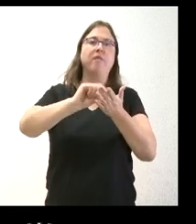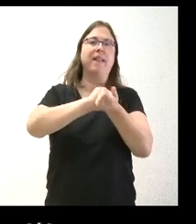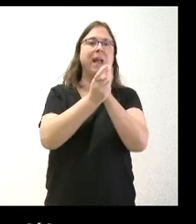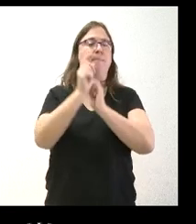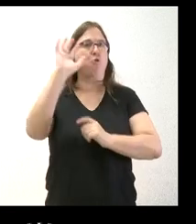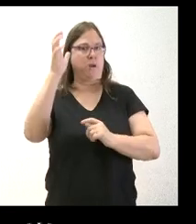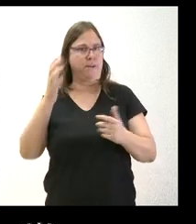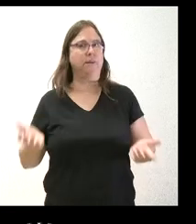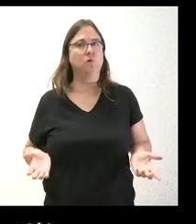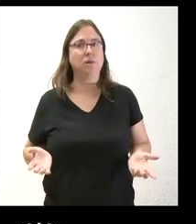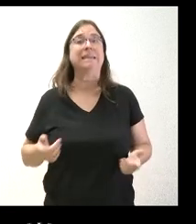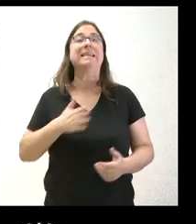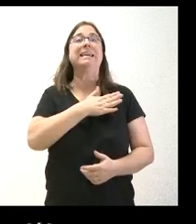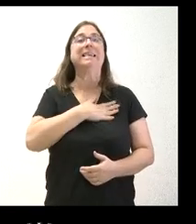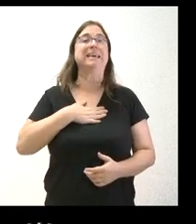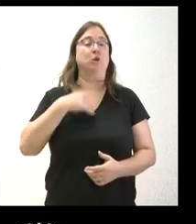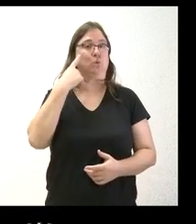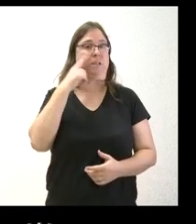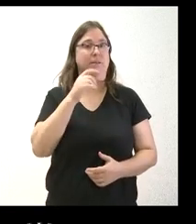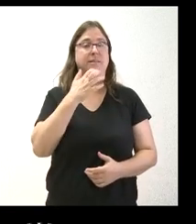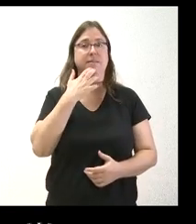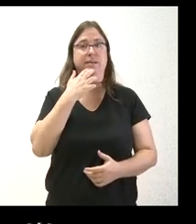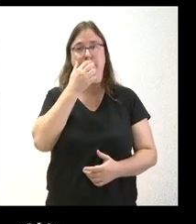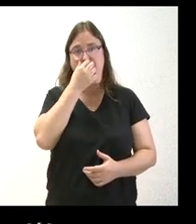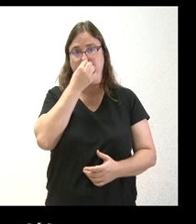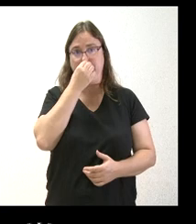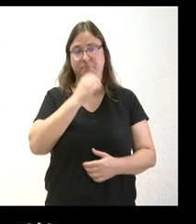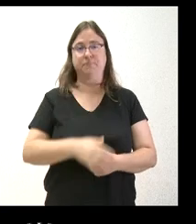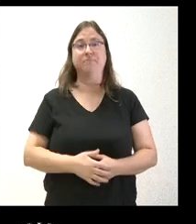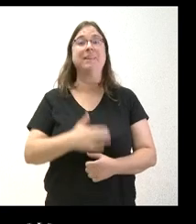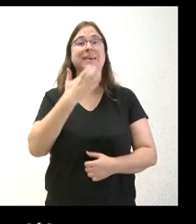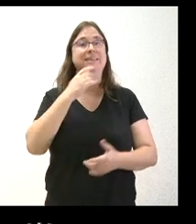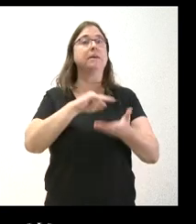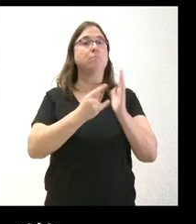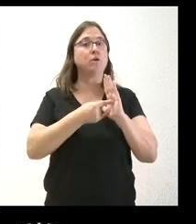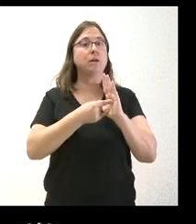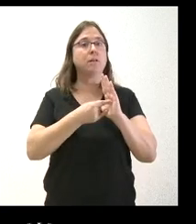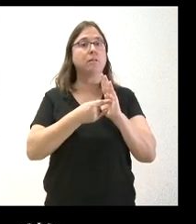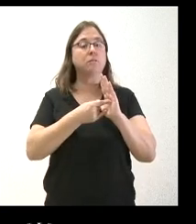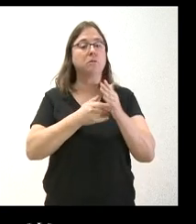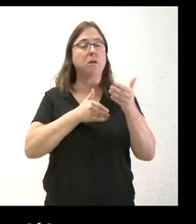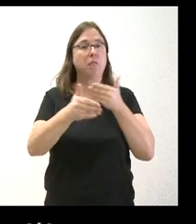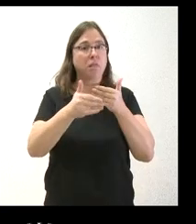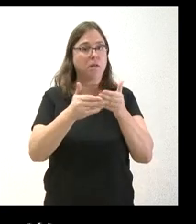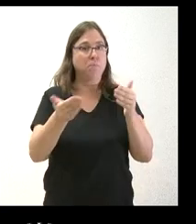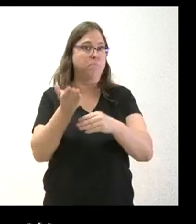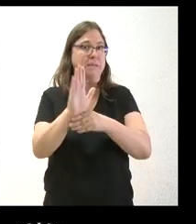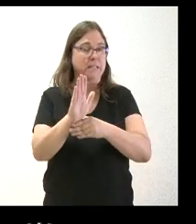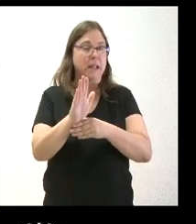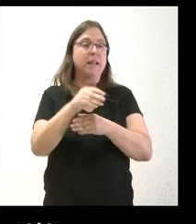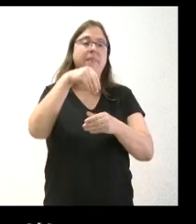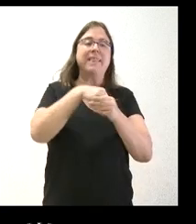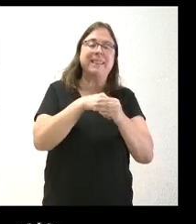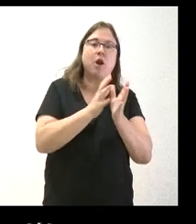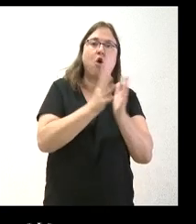etcétera. Me gustaría saber si este proyecto se va a presentar próximamente, si hay un acuerdo interno